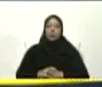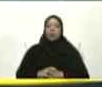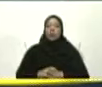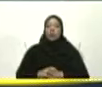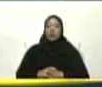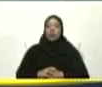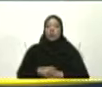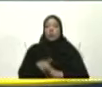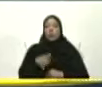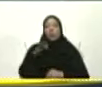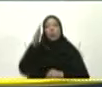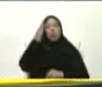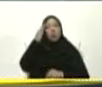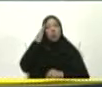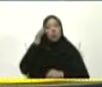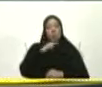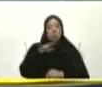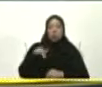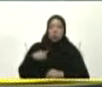¿Cómo no se va a entusiasmar Uno?